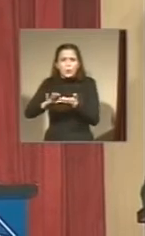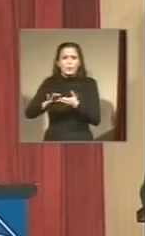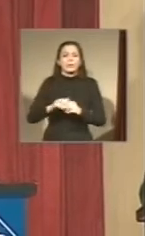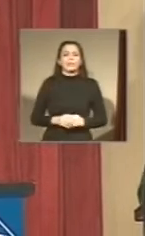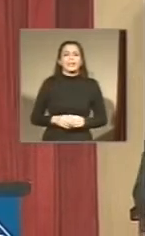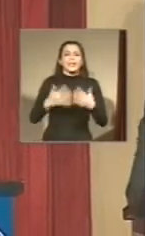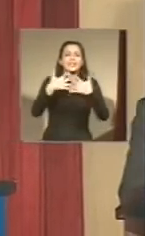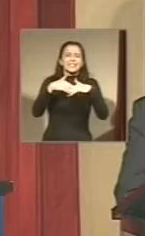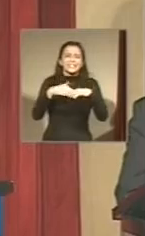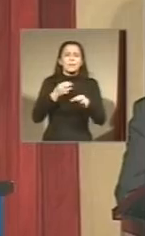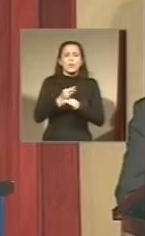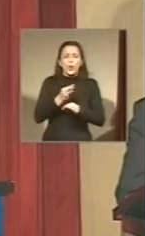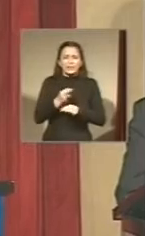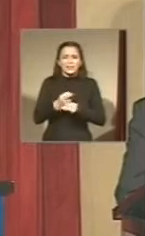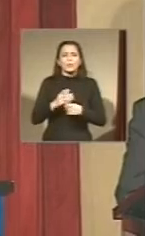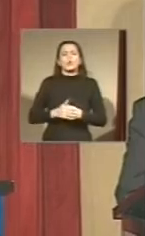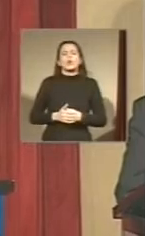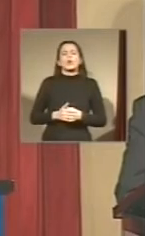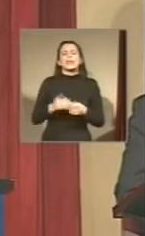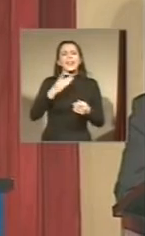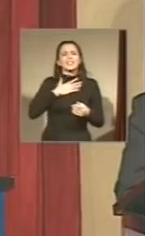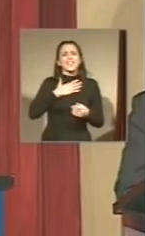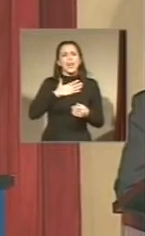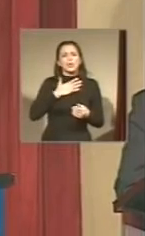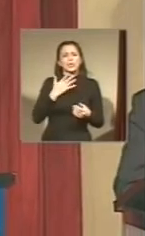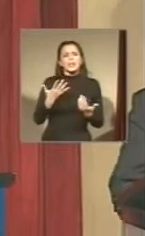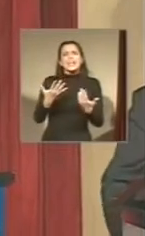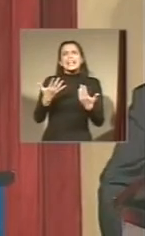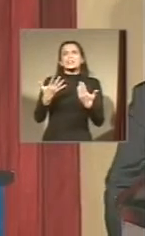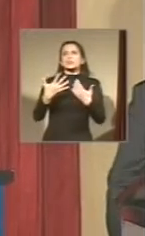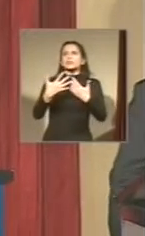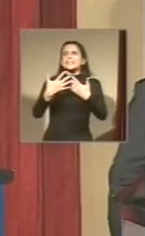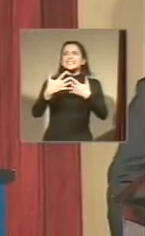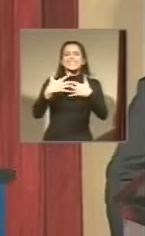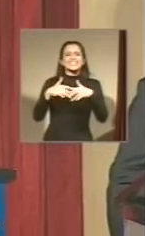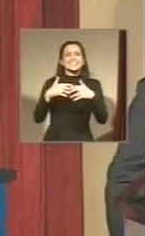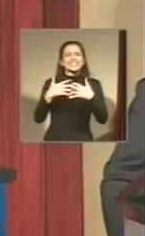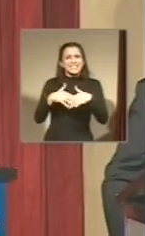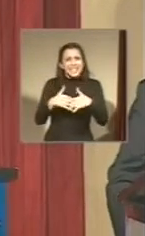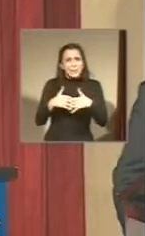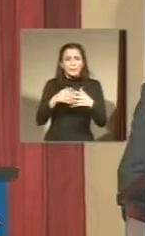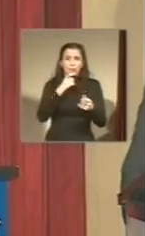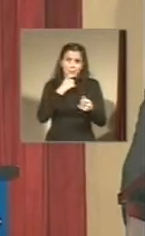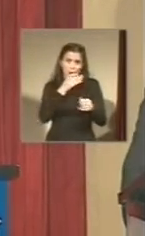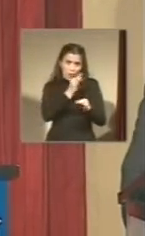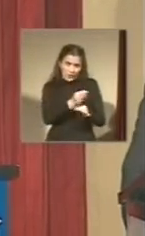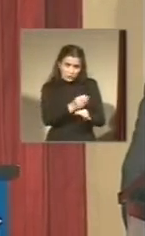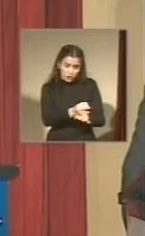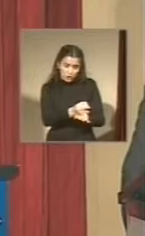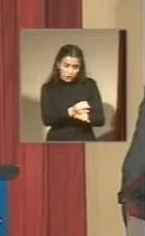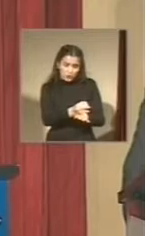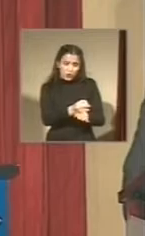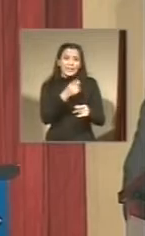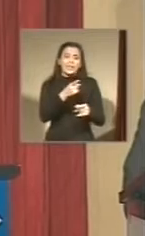educativo y el sistema de salud es un sistema fragmentado es un sistema en el caso de la educación en donde tenemos